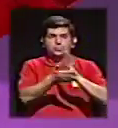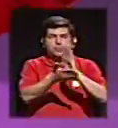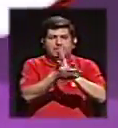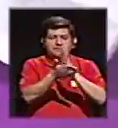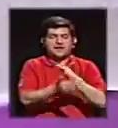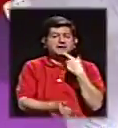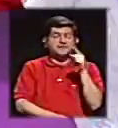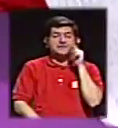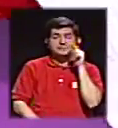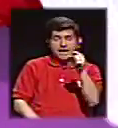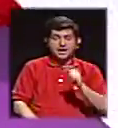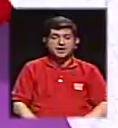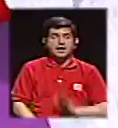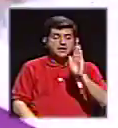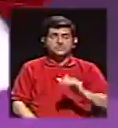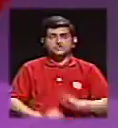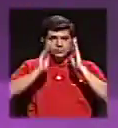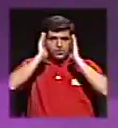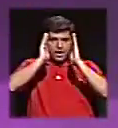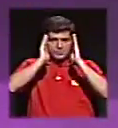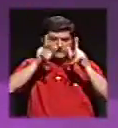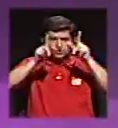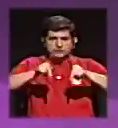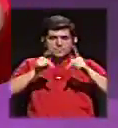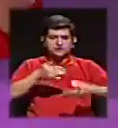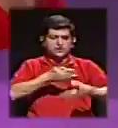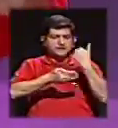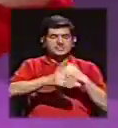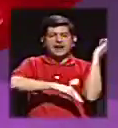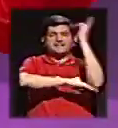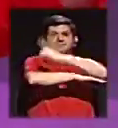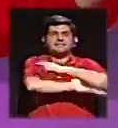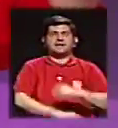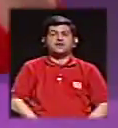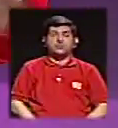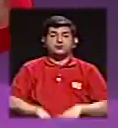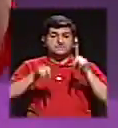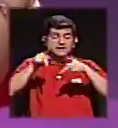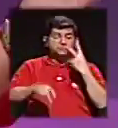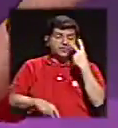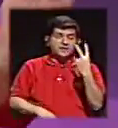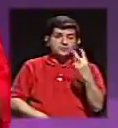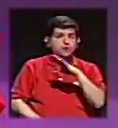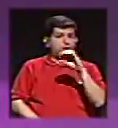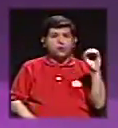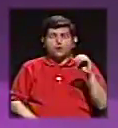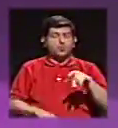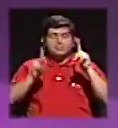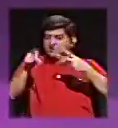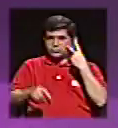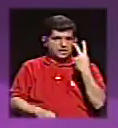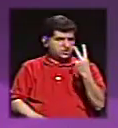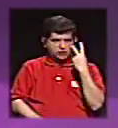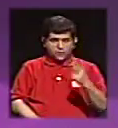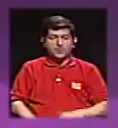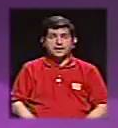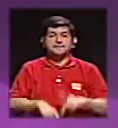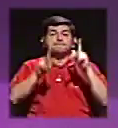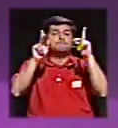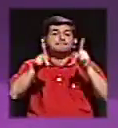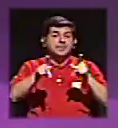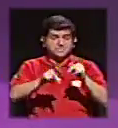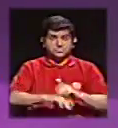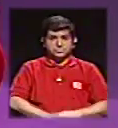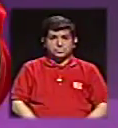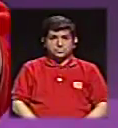que dice vea, Marlon, aquí está su rating del día anterior. Entonces, si la gente vio o si la gente no vio y yo le digo una cosa, la gente